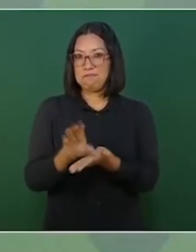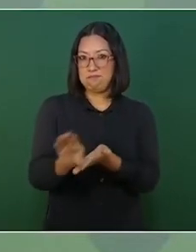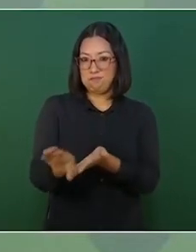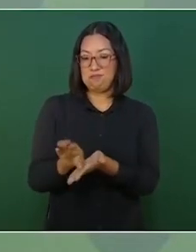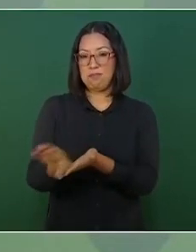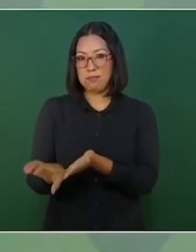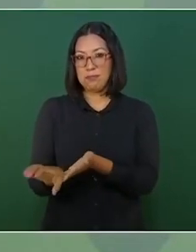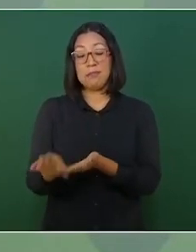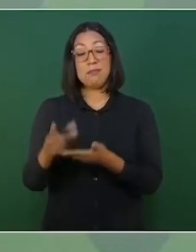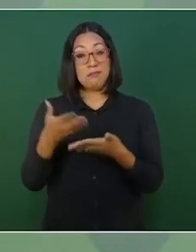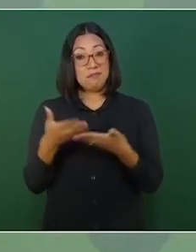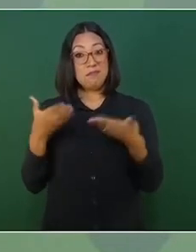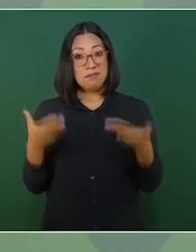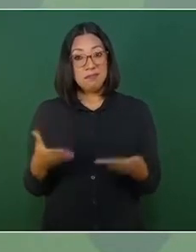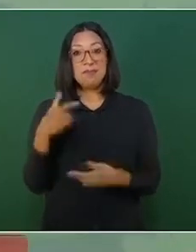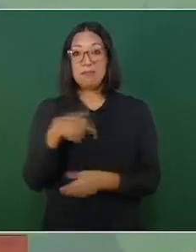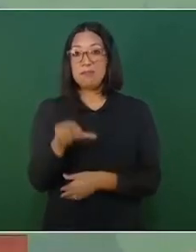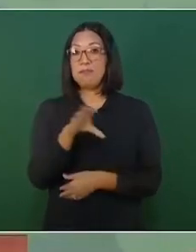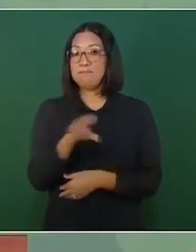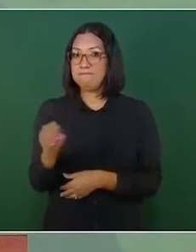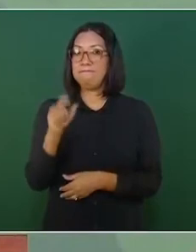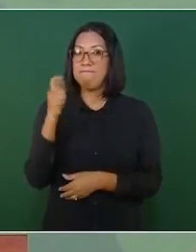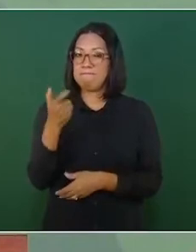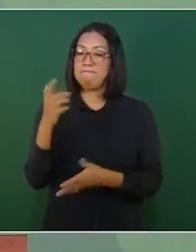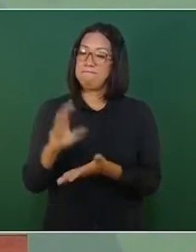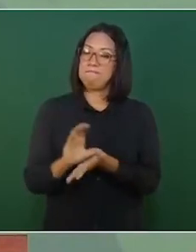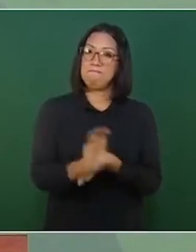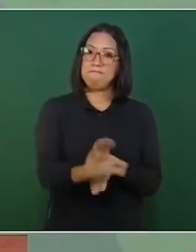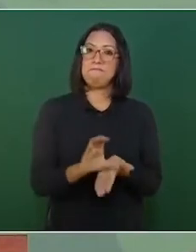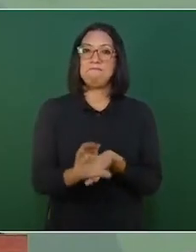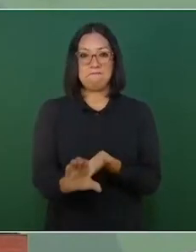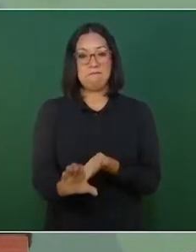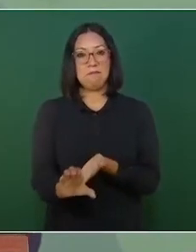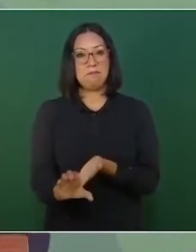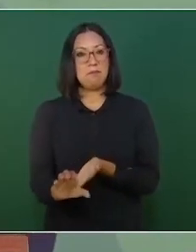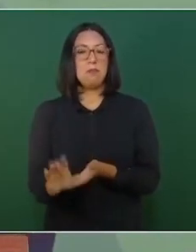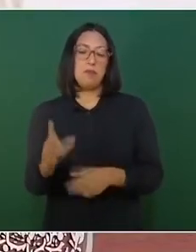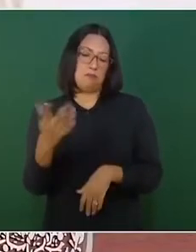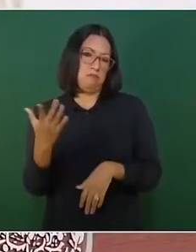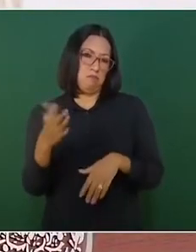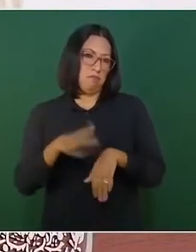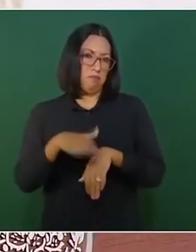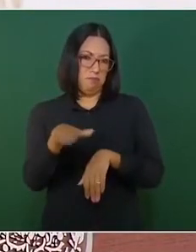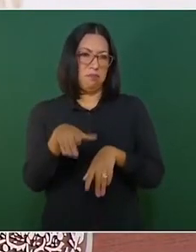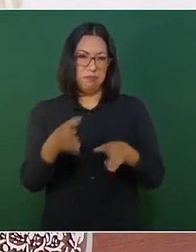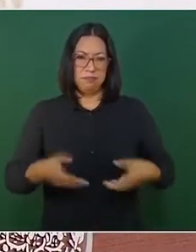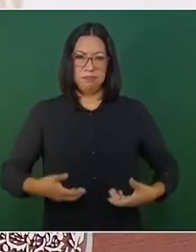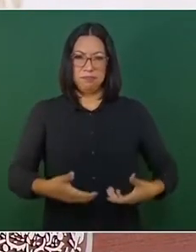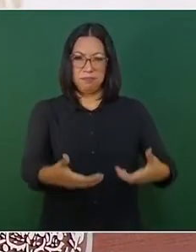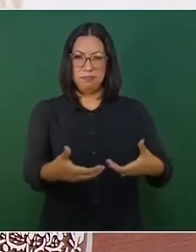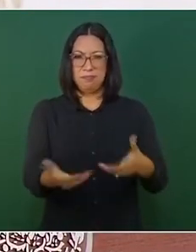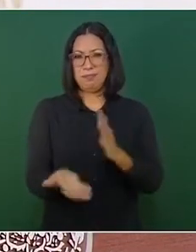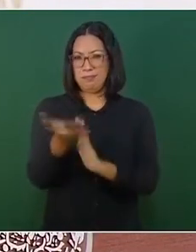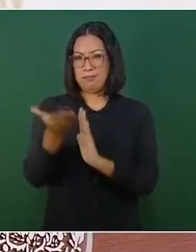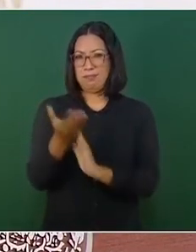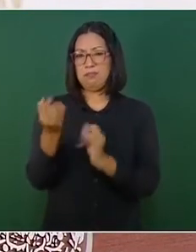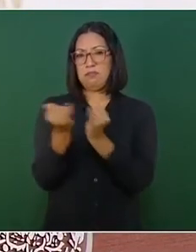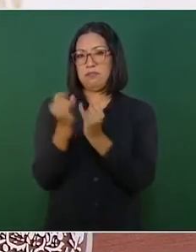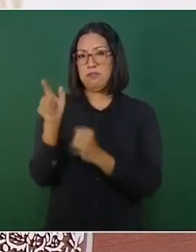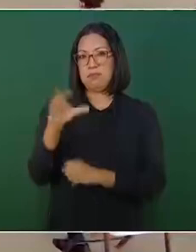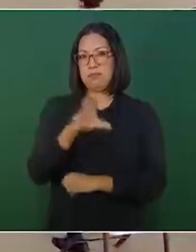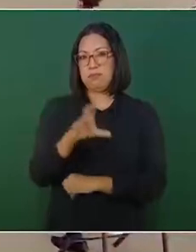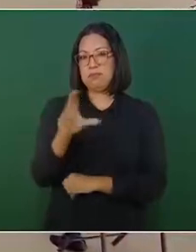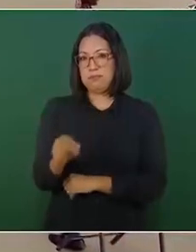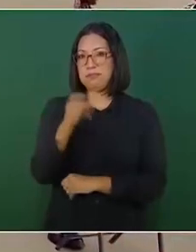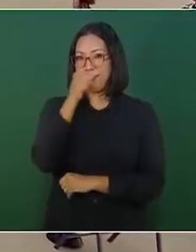en el estado de Quintana Roo y específicamente en el tema de vialidades y de infraestructura en el municipio de Benito Juárez, Cancún.